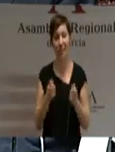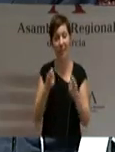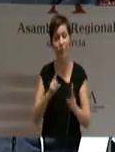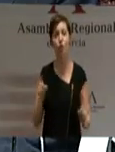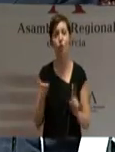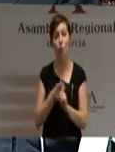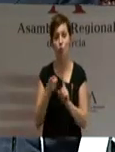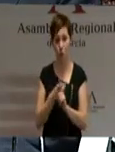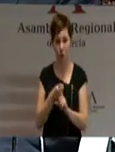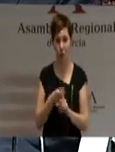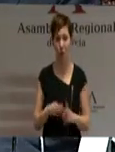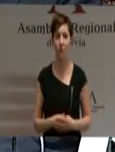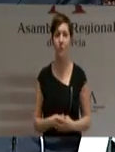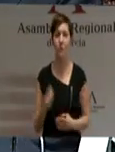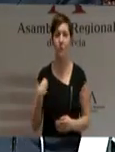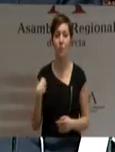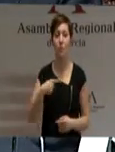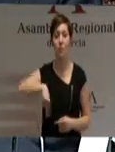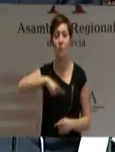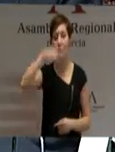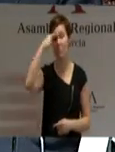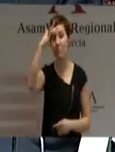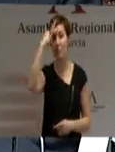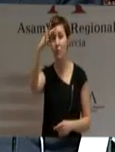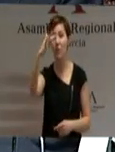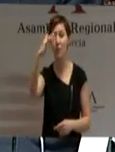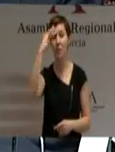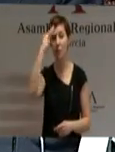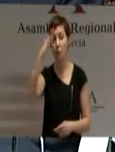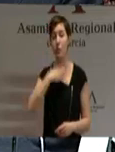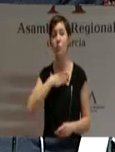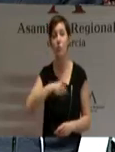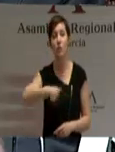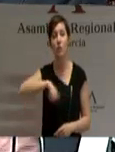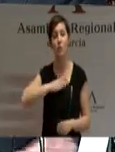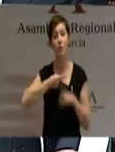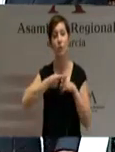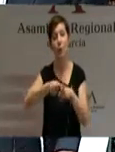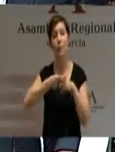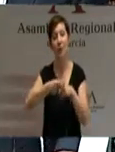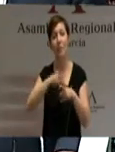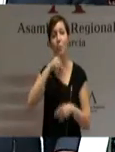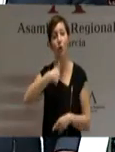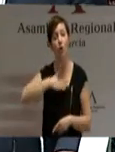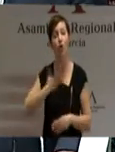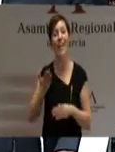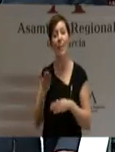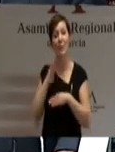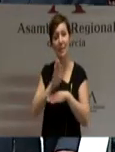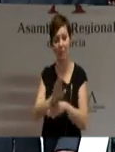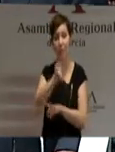sus legítimas aspiraciones e ilusiones que hacemos nuestras cuando las representamos dignamente.